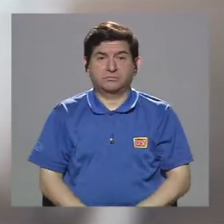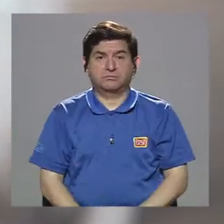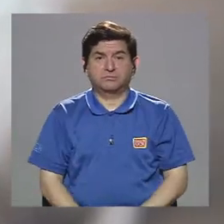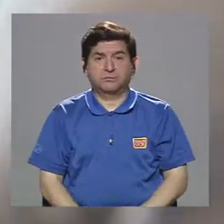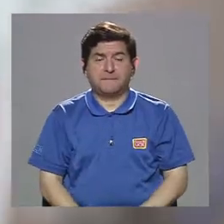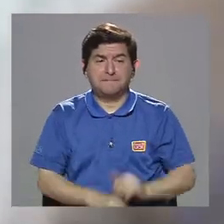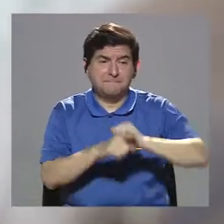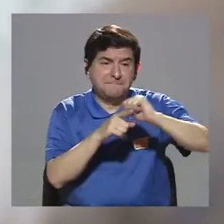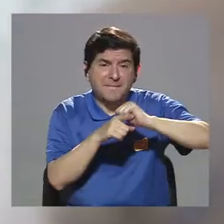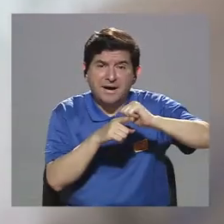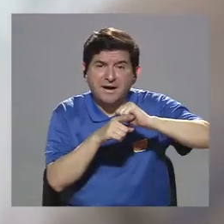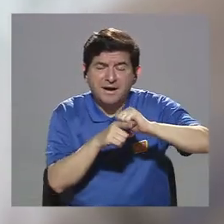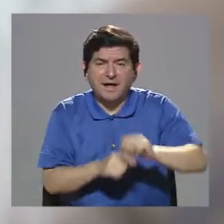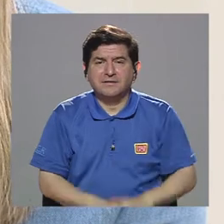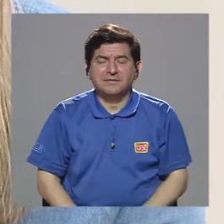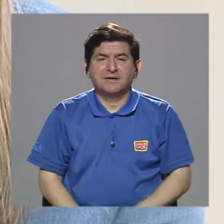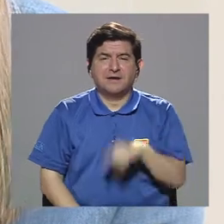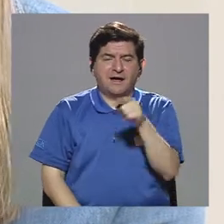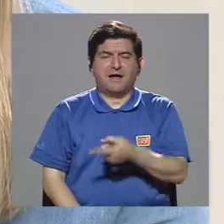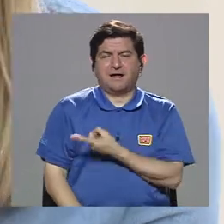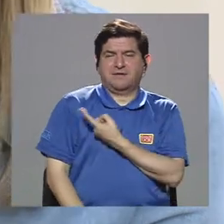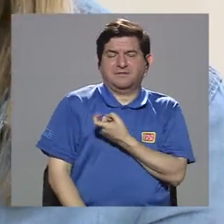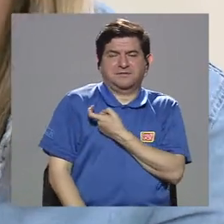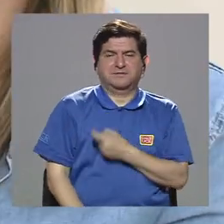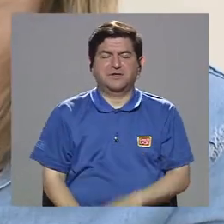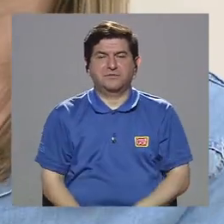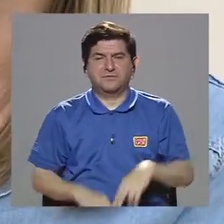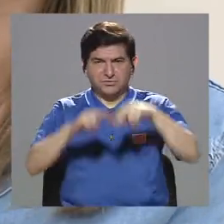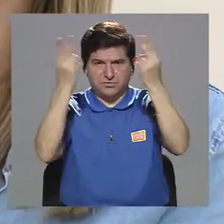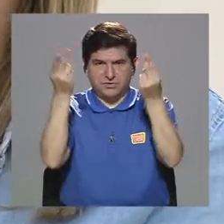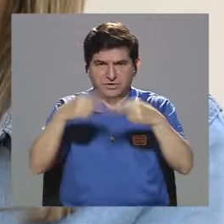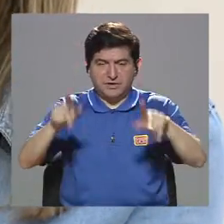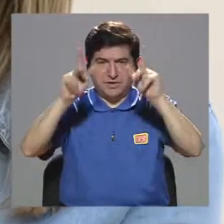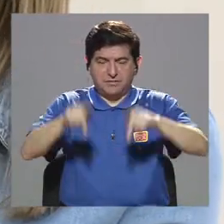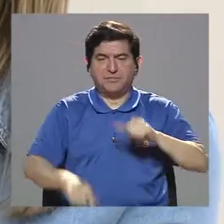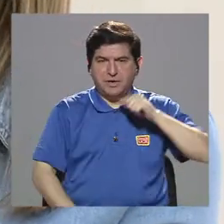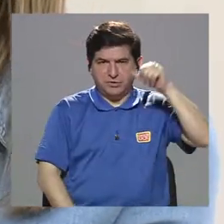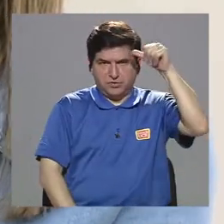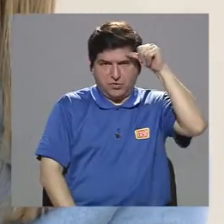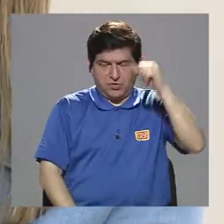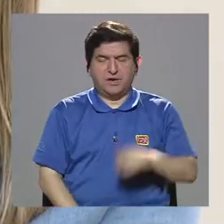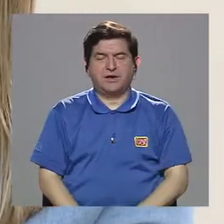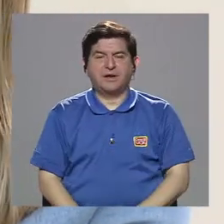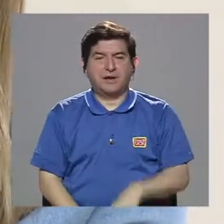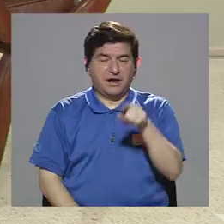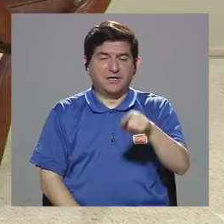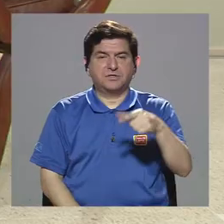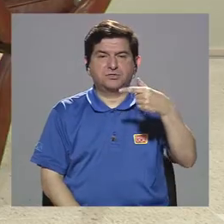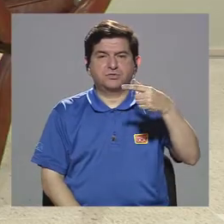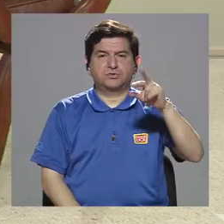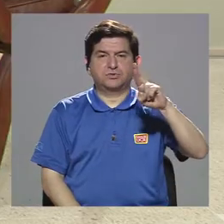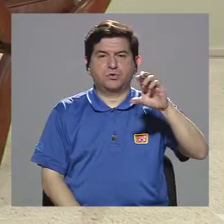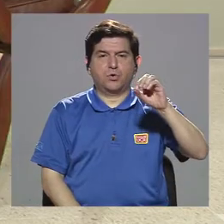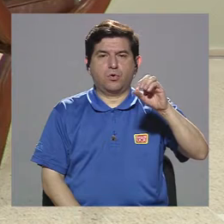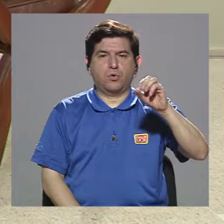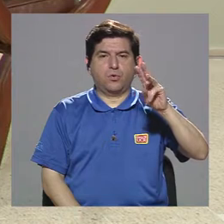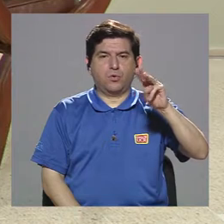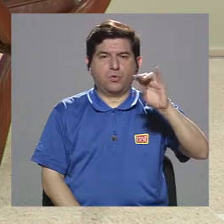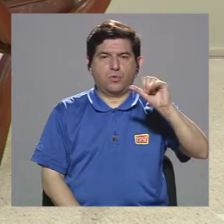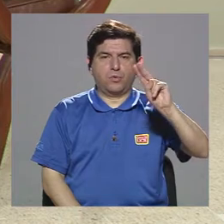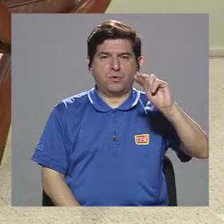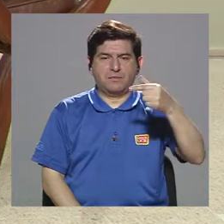hablando es la práctica de seducción en línea por parte de personas mayores de edad, que se le conoce por grooming y son personas